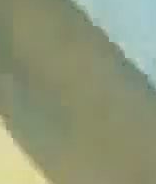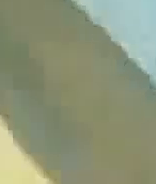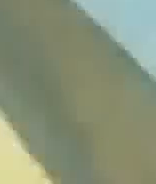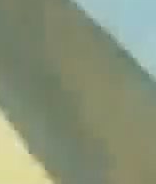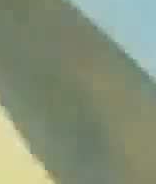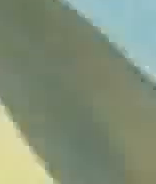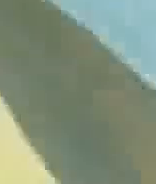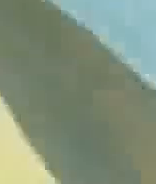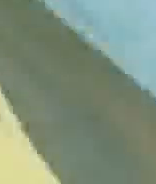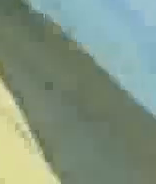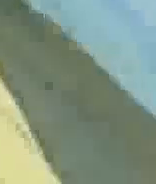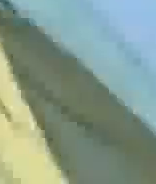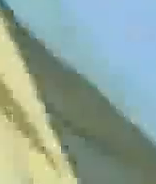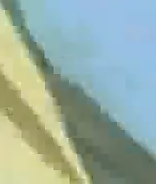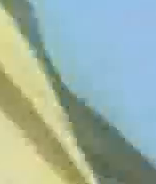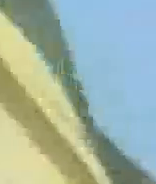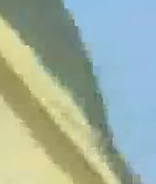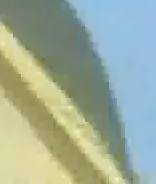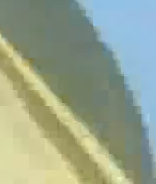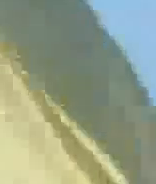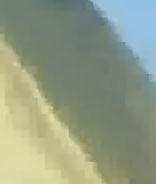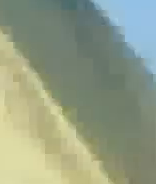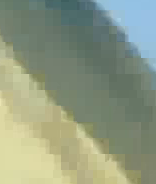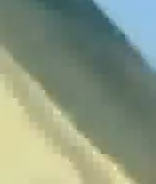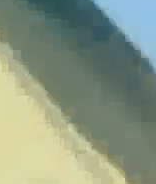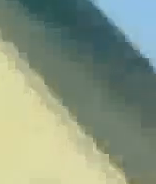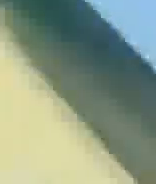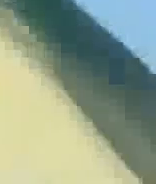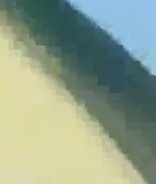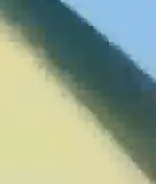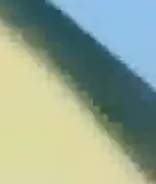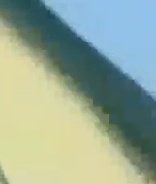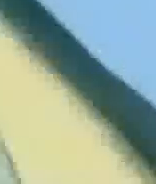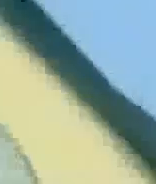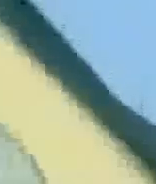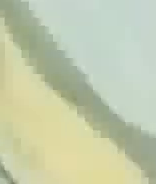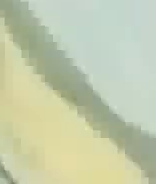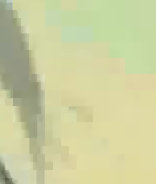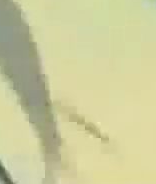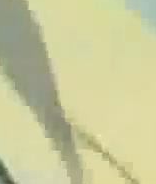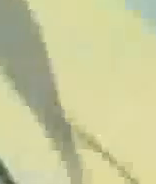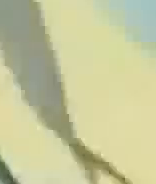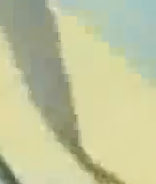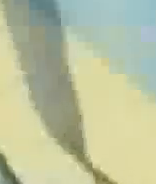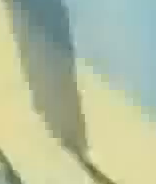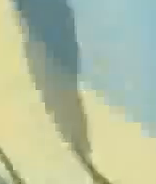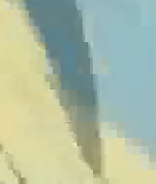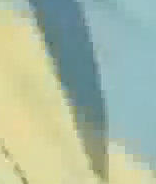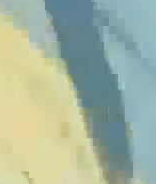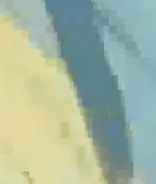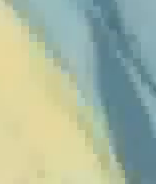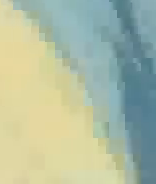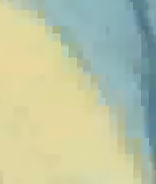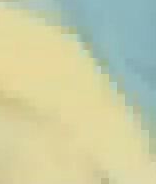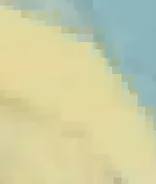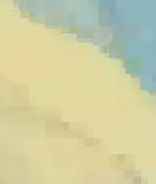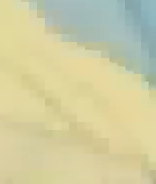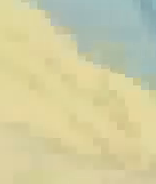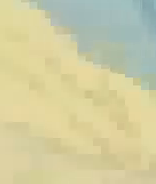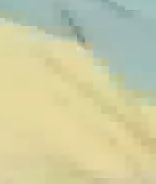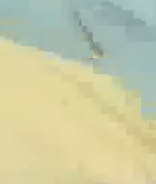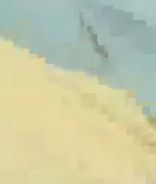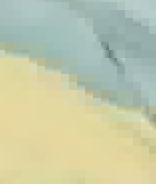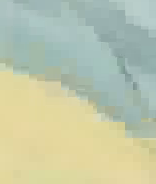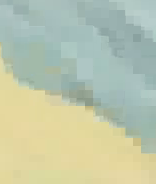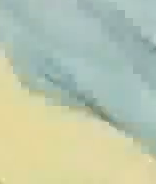Radiodifusión Argentina, el exterior, junto con todos los servicios de comunicación audiovisual del país. Con motivo del anuncio de las